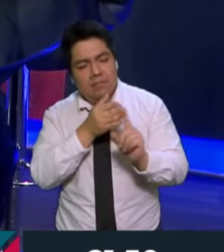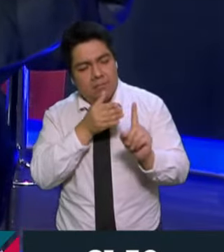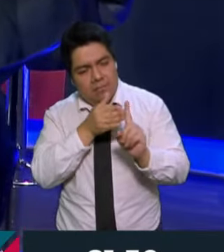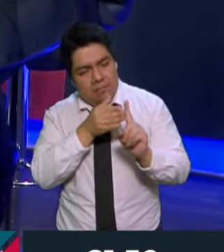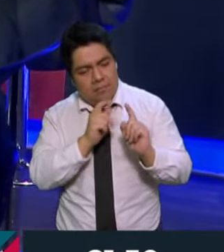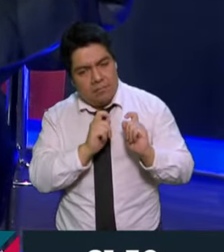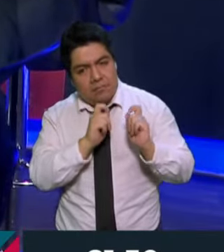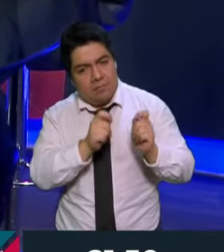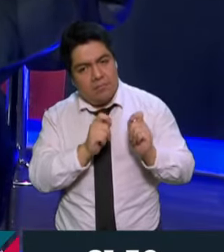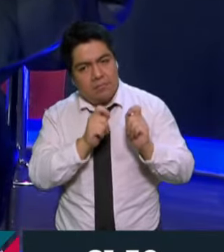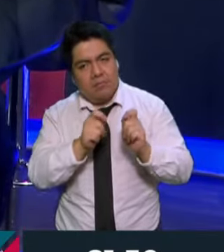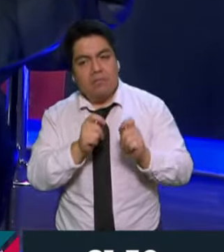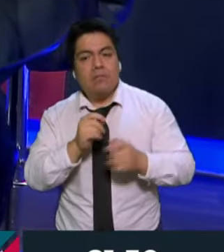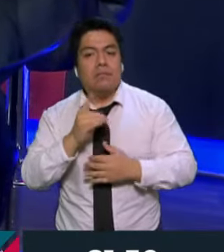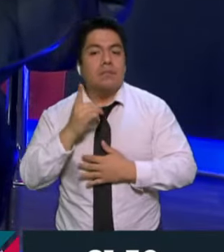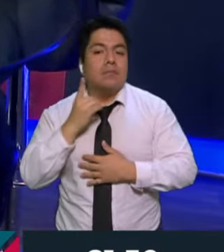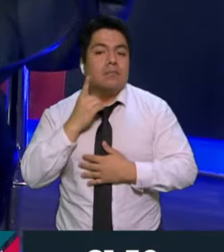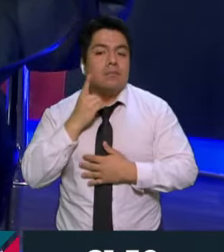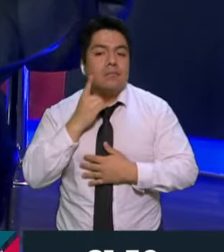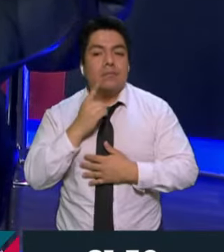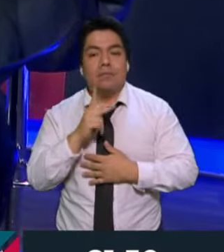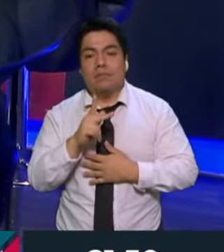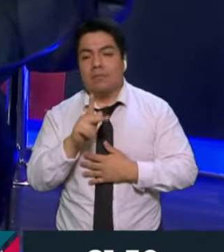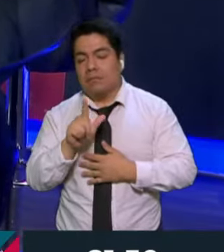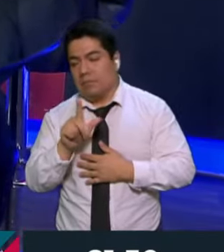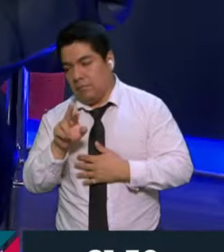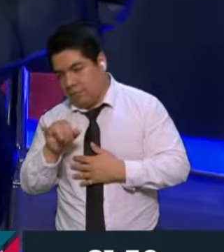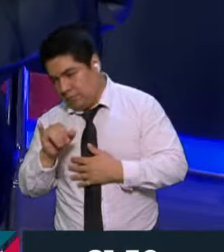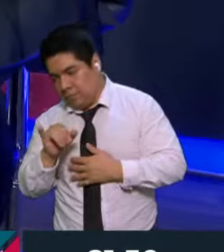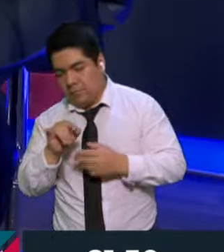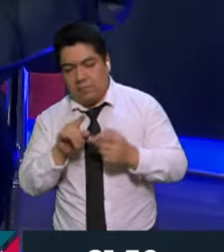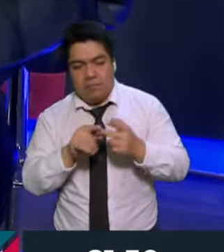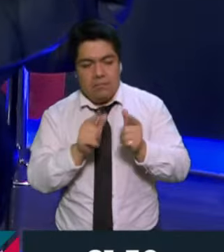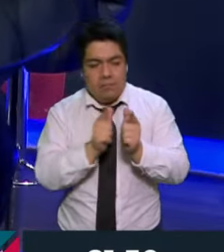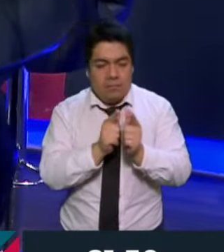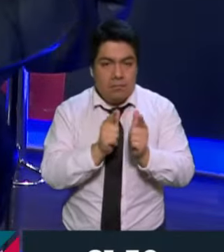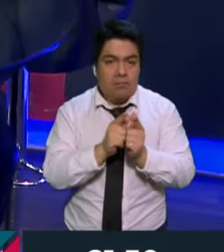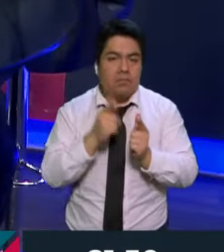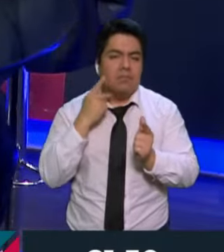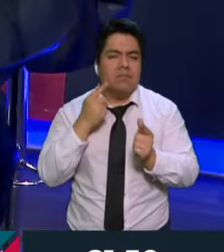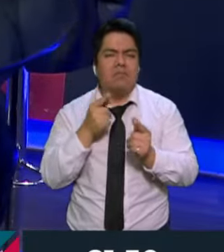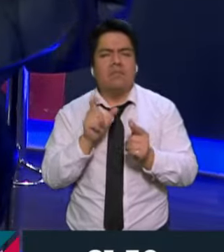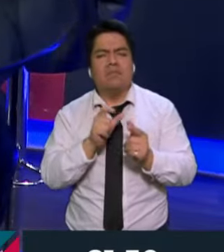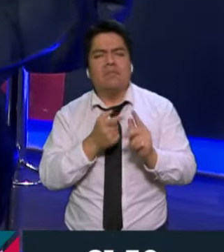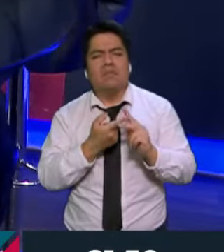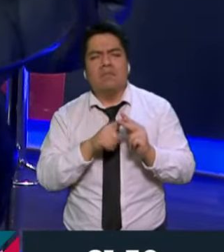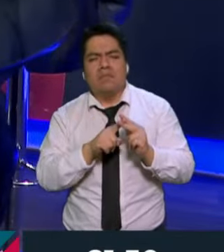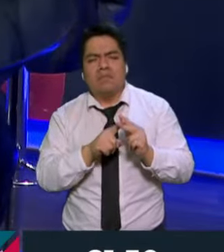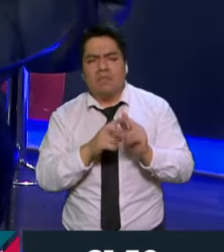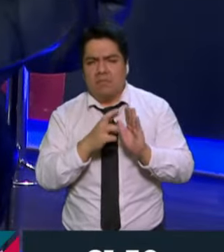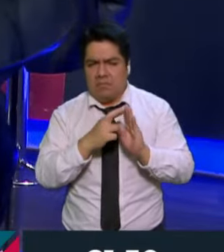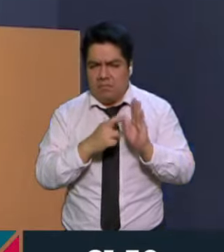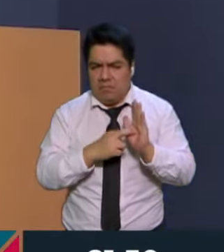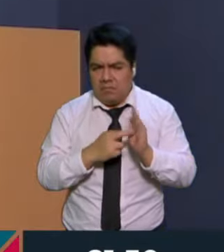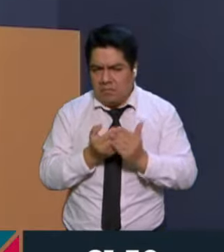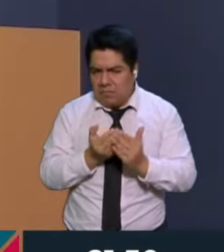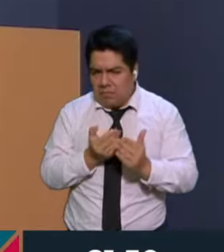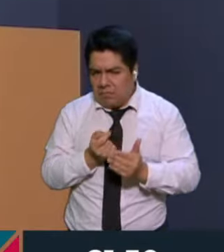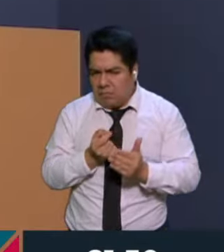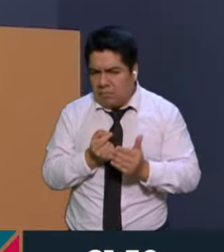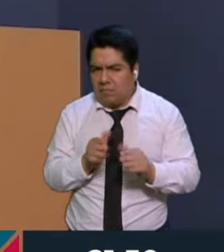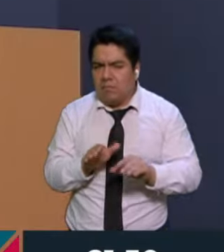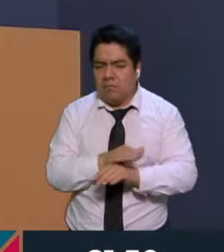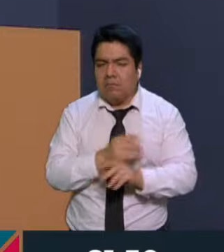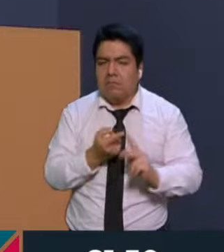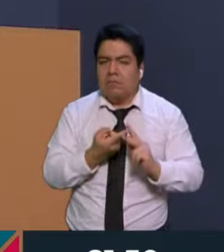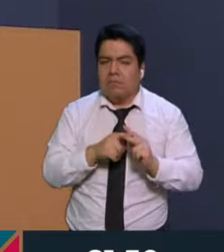asignar las diputaciones plurinominales por partido y no por coalición, ¿desde cuándo está vigente? Es una reforma que se hizo recientemente, ¿desde